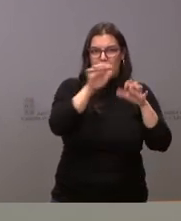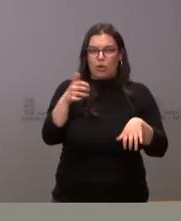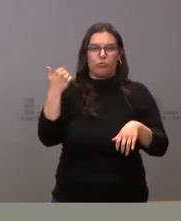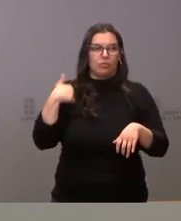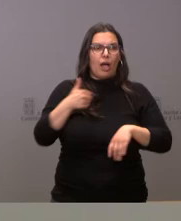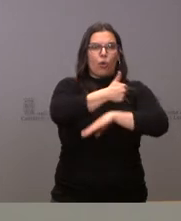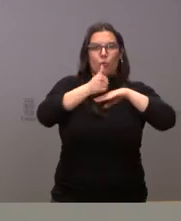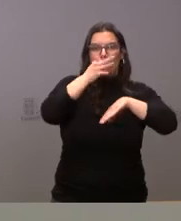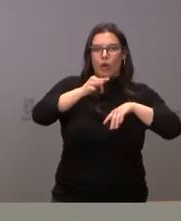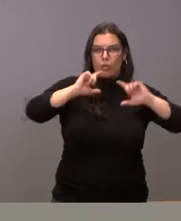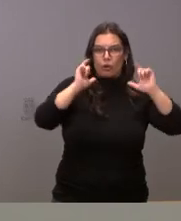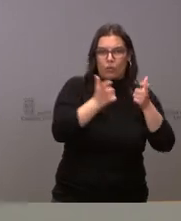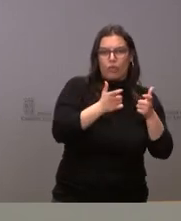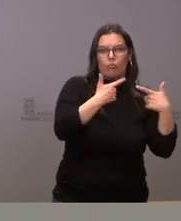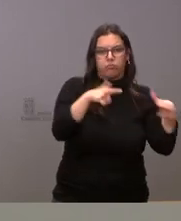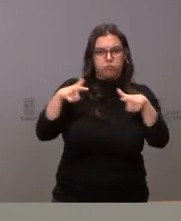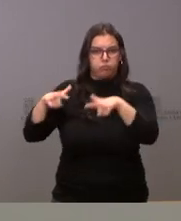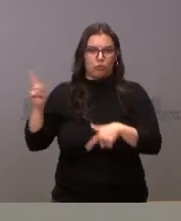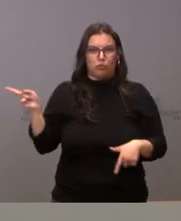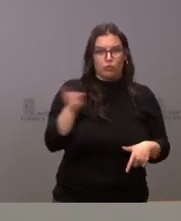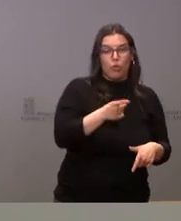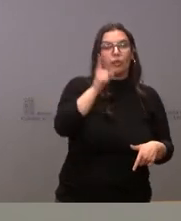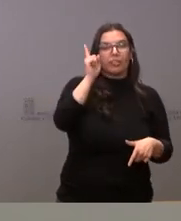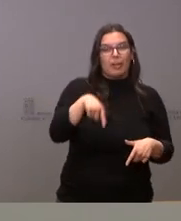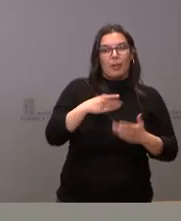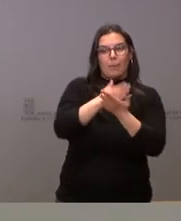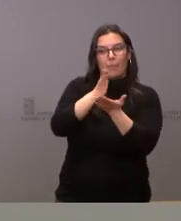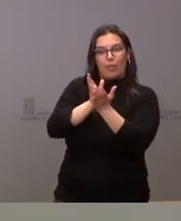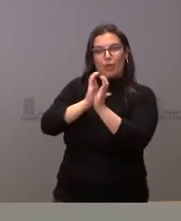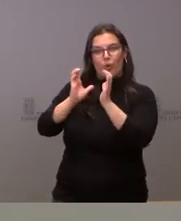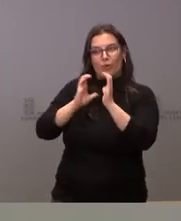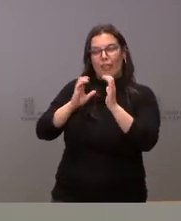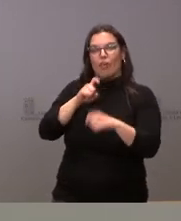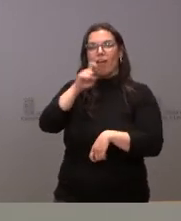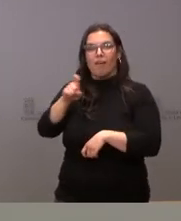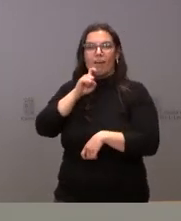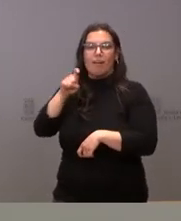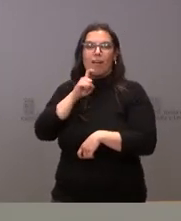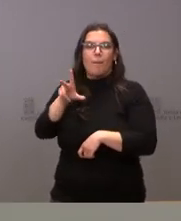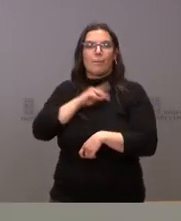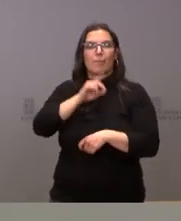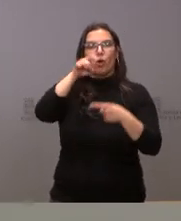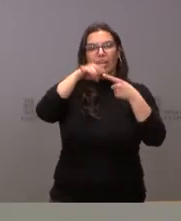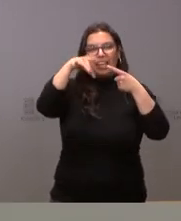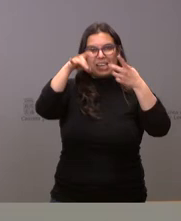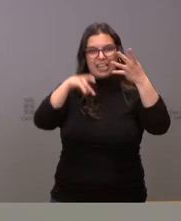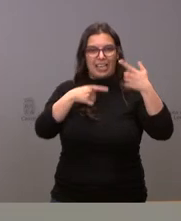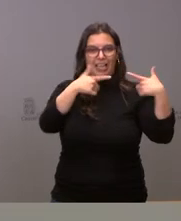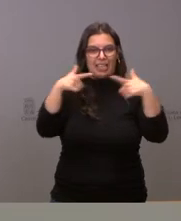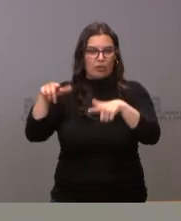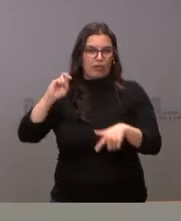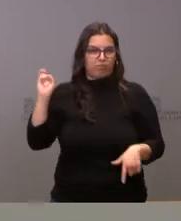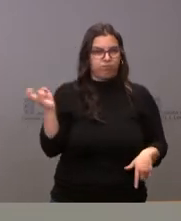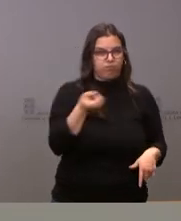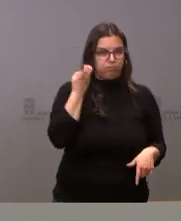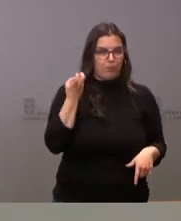normalidad los jurados y ha sido informado a través de los medios de comunicación quiénes son las personas que han obtenido estos premios, Castilla y León, en cada